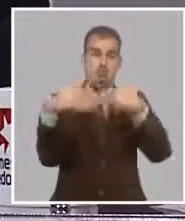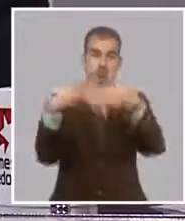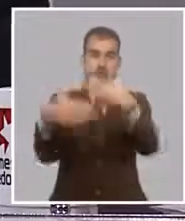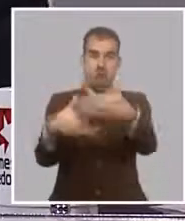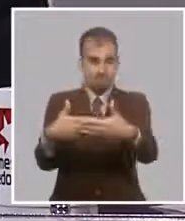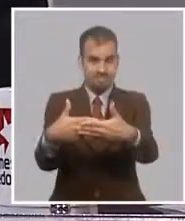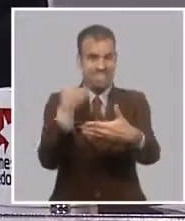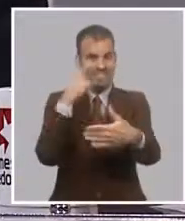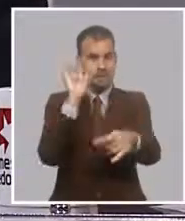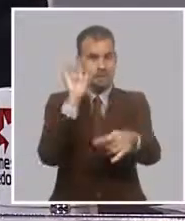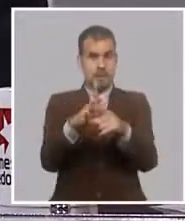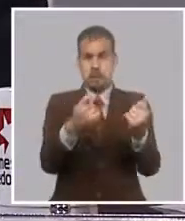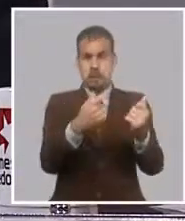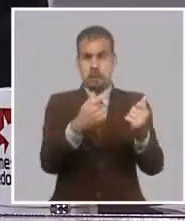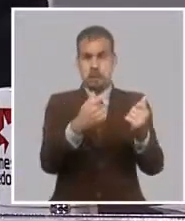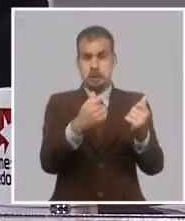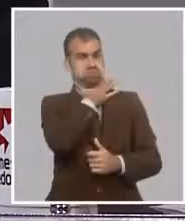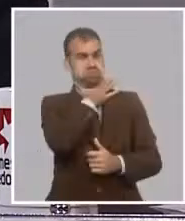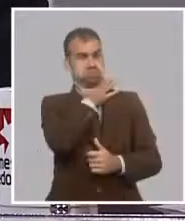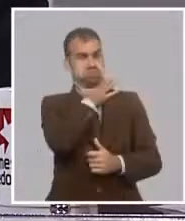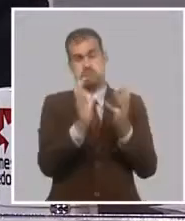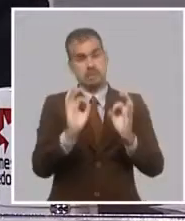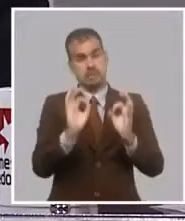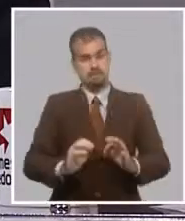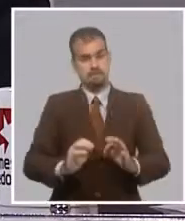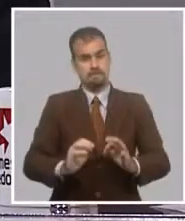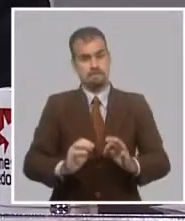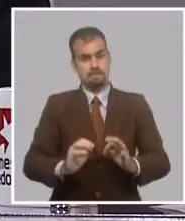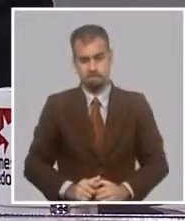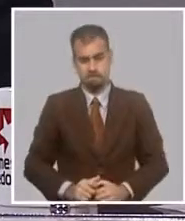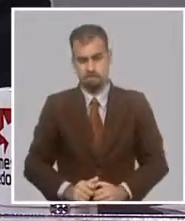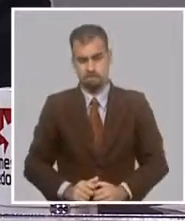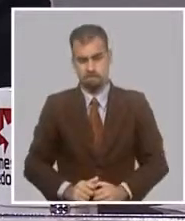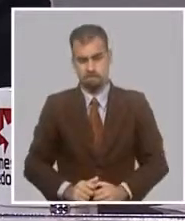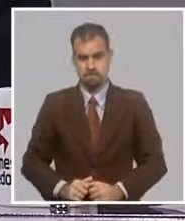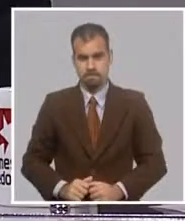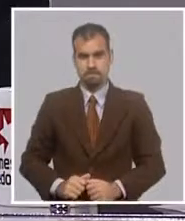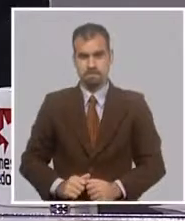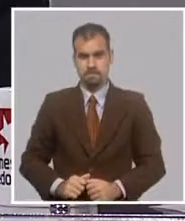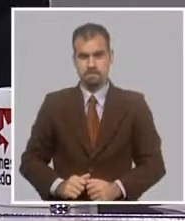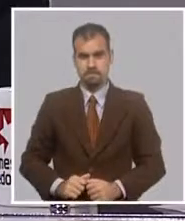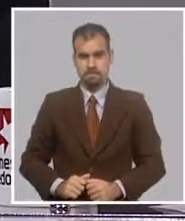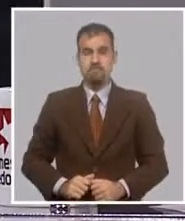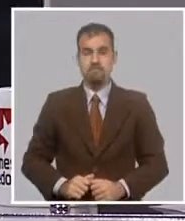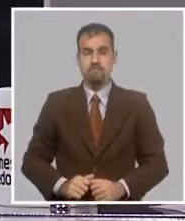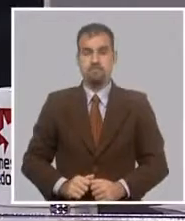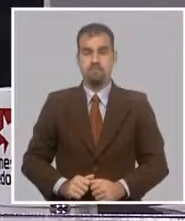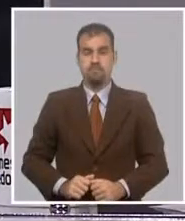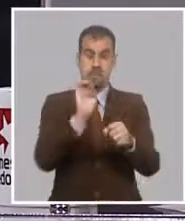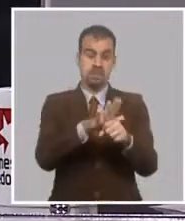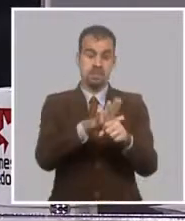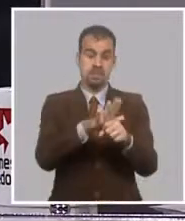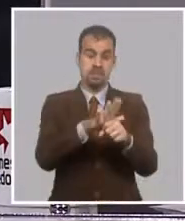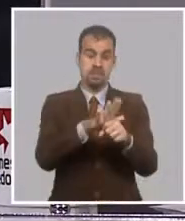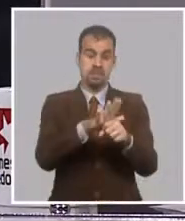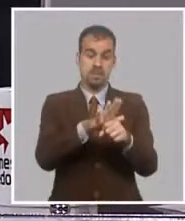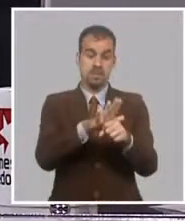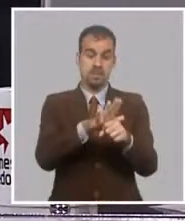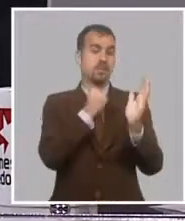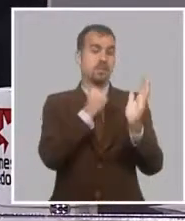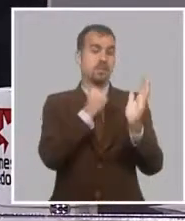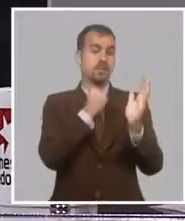insuficiente financiamiento que recibieron. Ya desde el mismo mes de enero se empezaron a recibir planteamientos